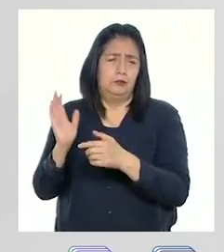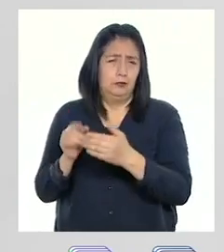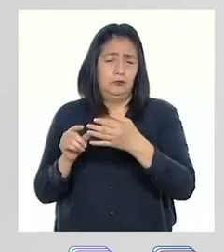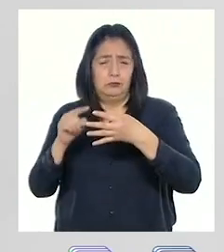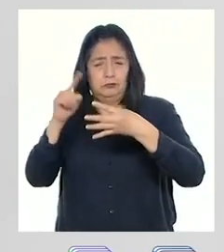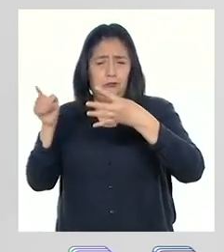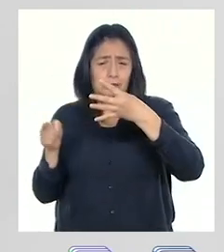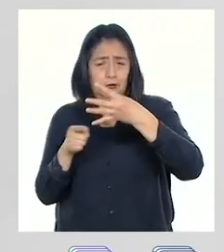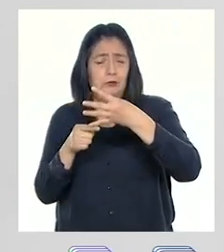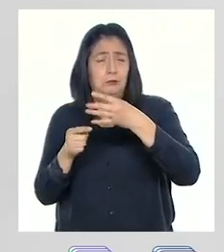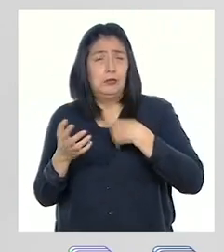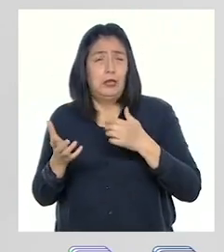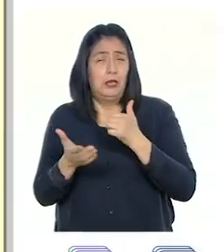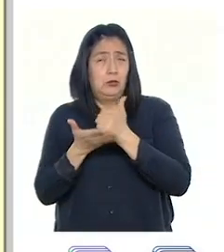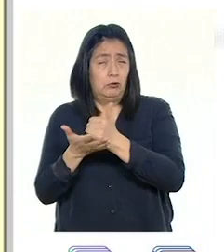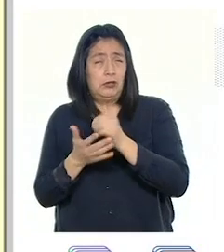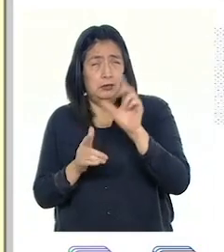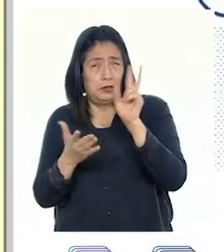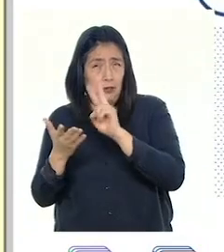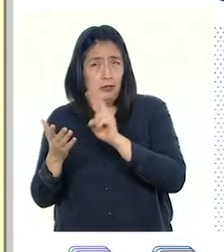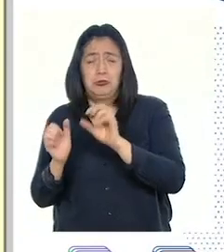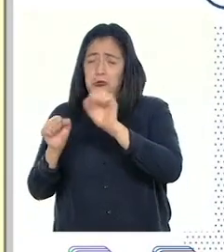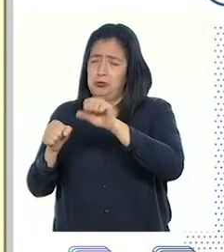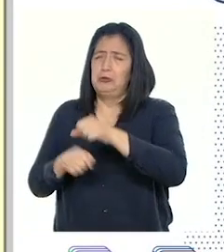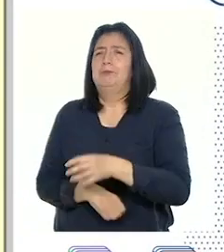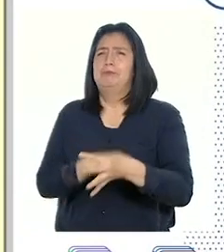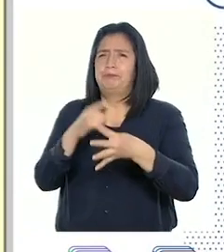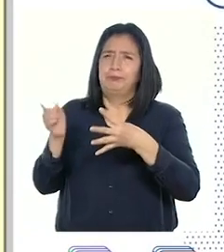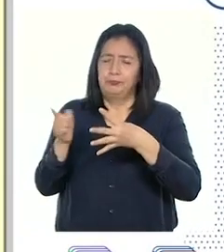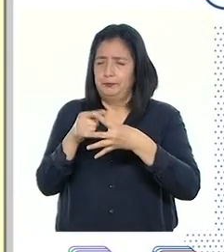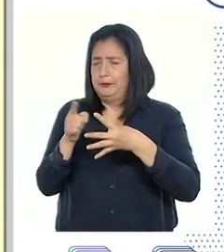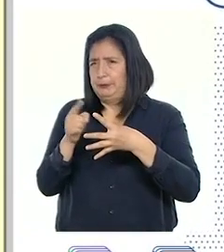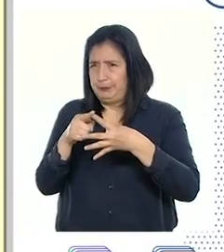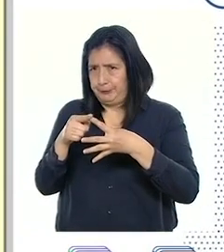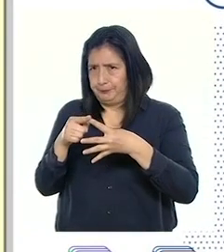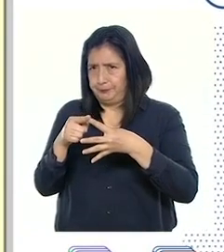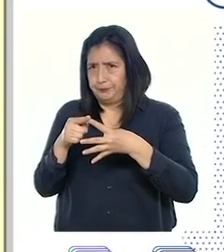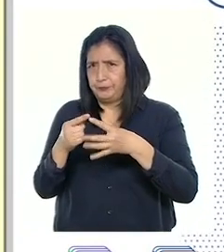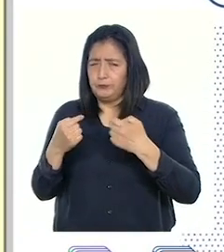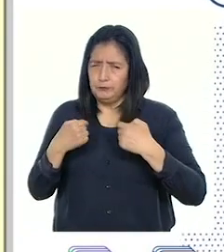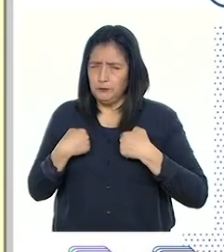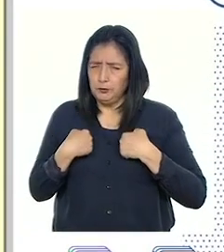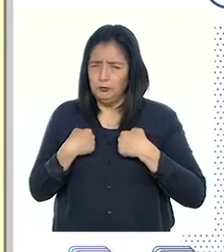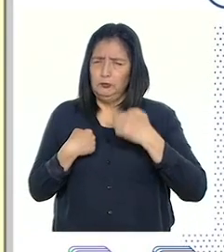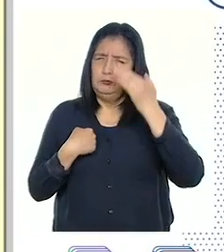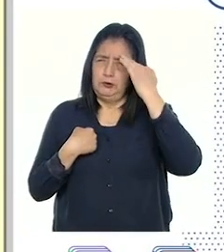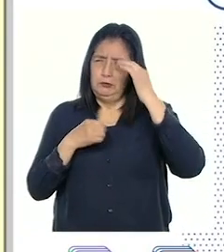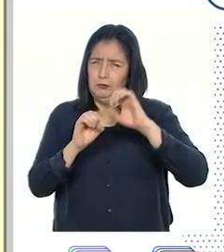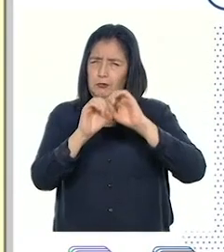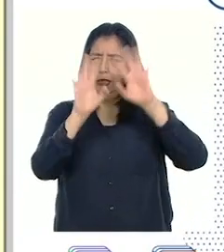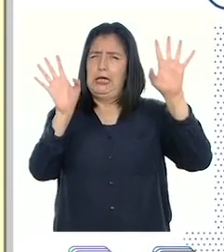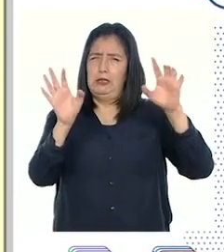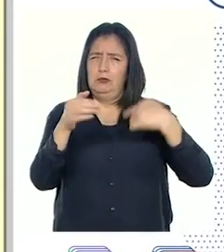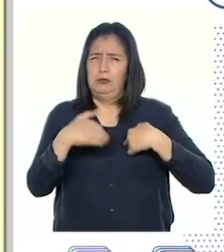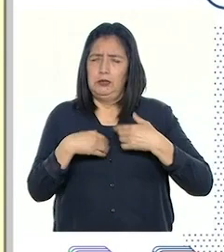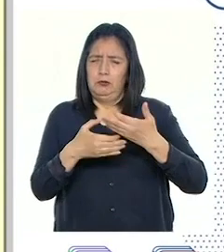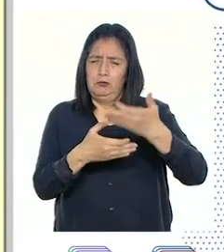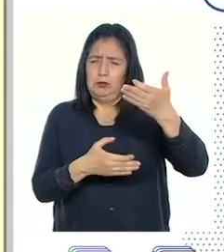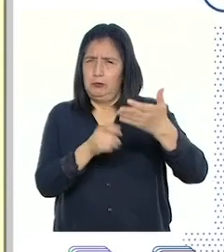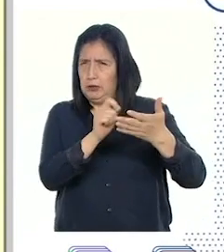criterios. ¿Me ayudas a leerlos? ¡Claro que sí! Primero, ¿tengo claro el propósito de mi ficha?